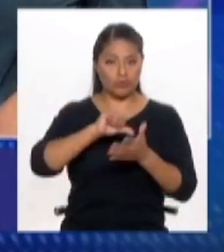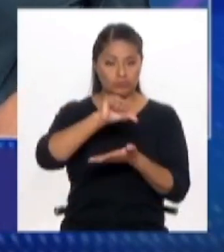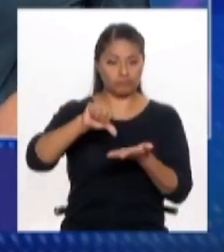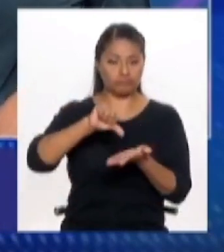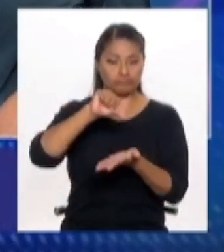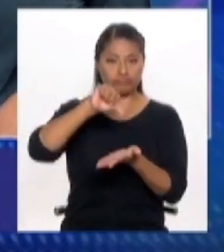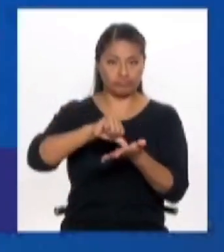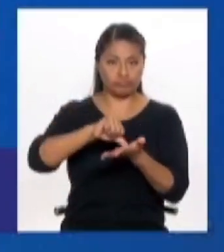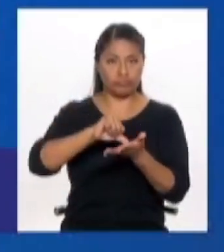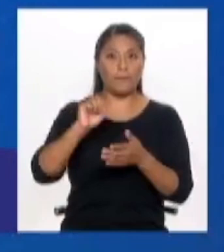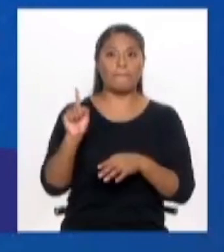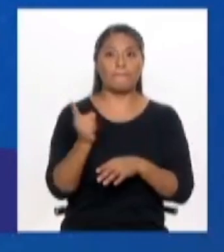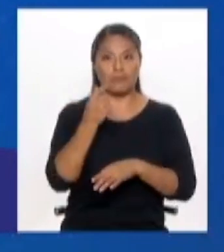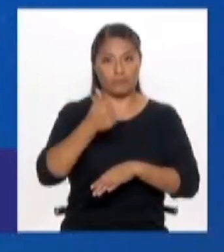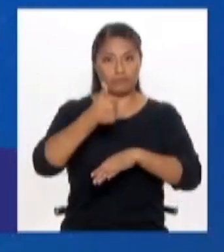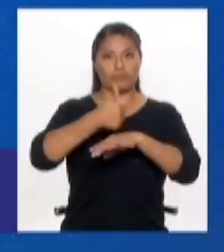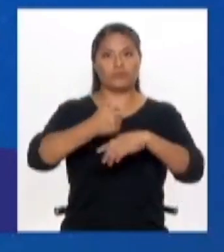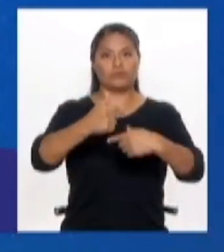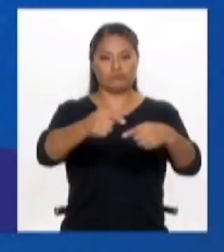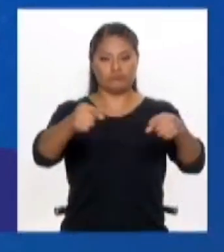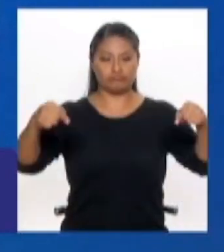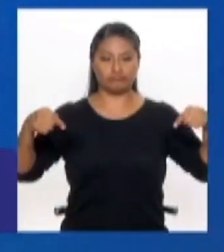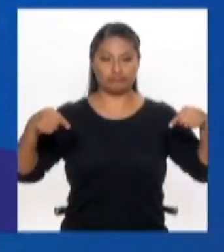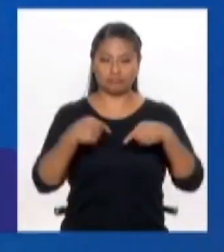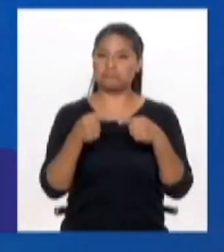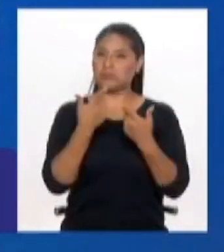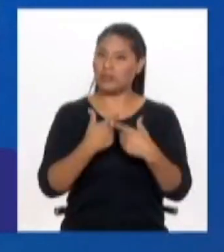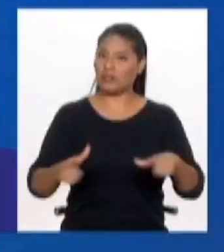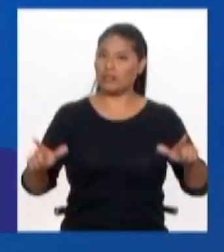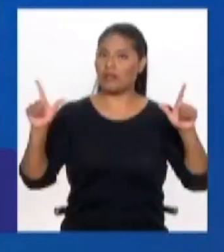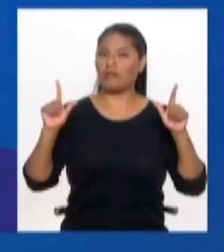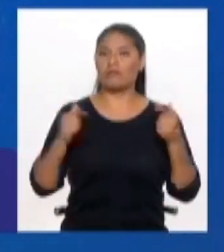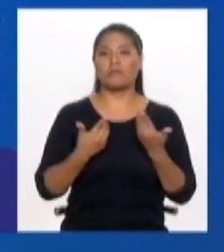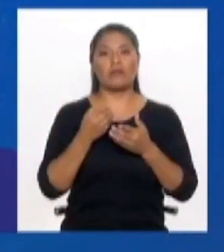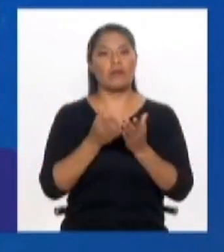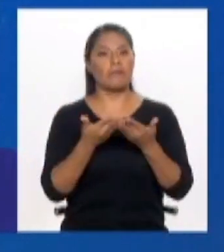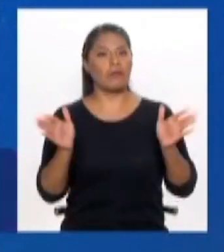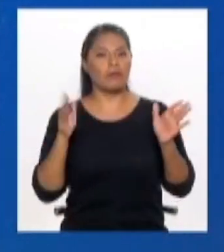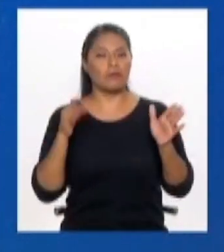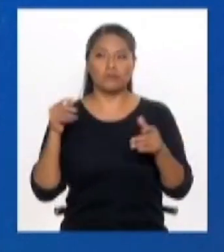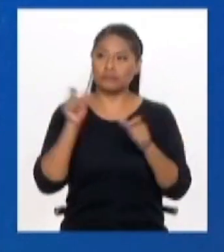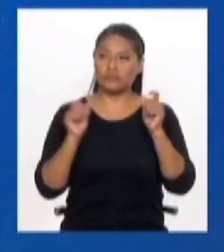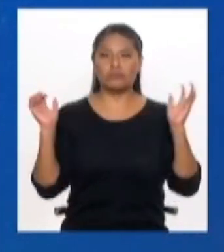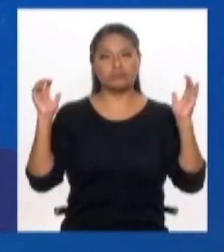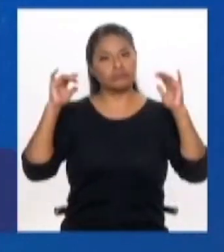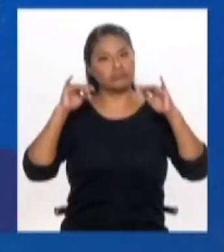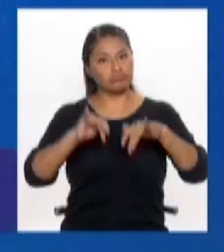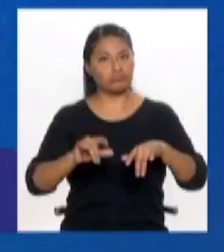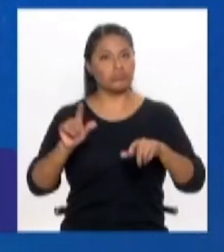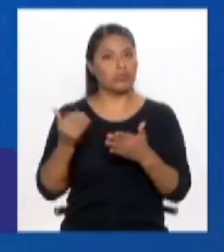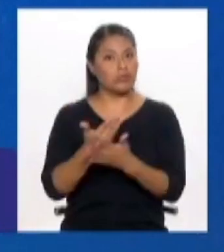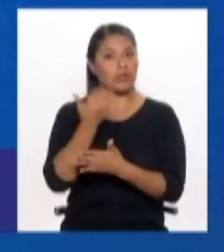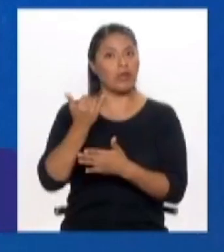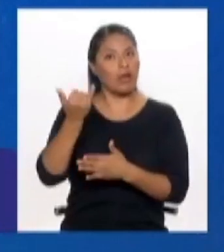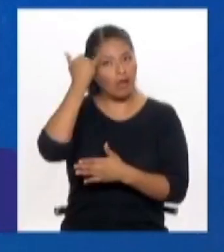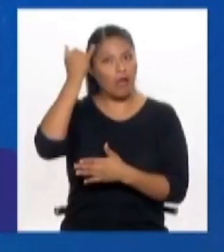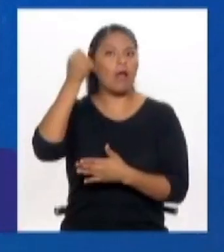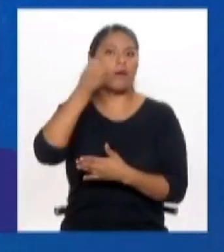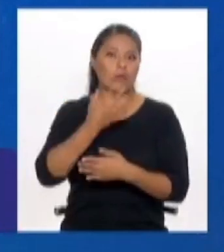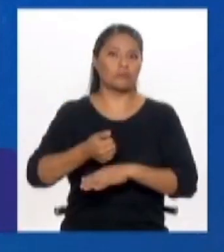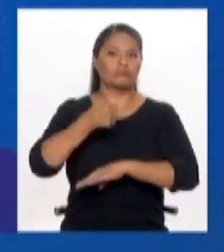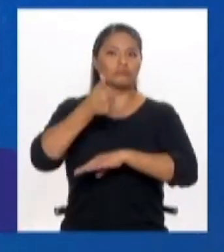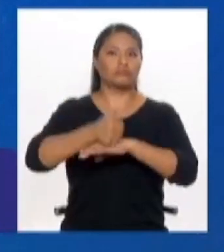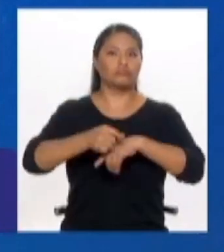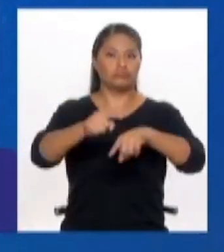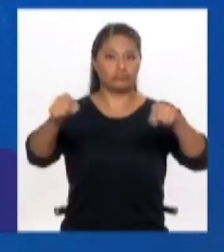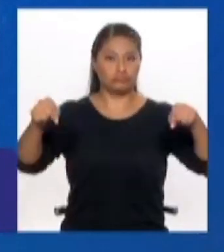zonales, originalmente eran espacios públicos abiertos, libres, y esa era la razón por la que se crean, y en el cual sobre todo estamos en